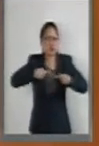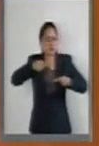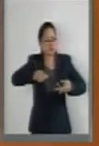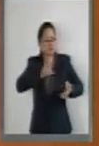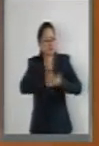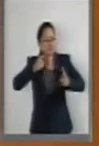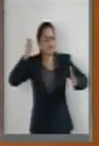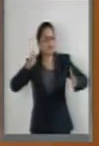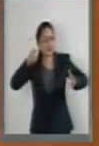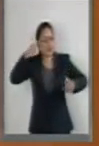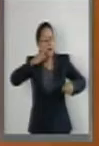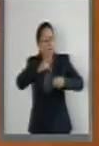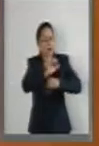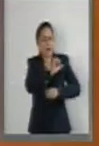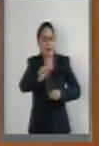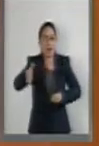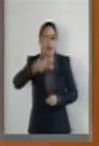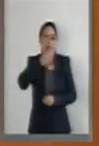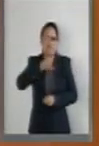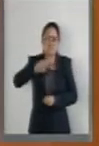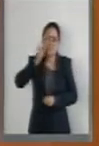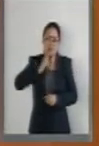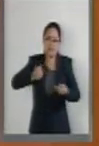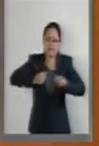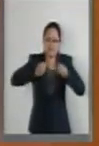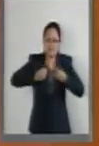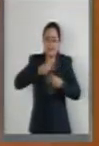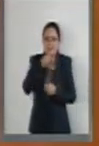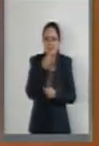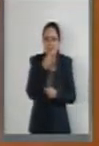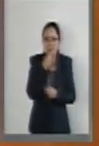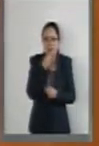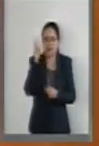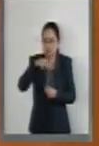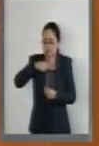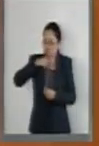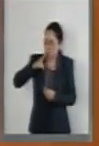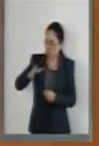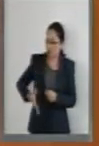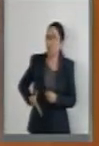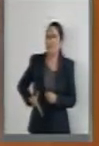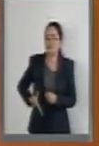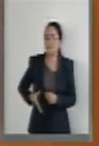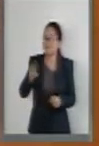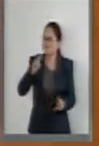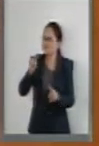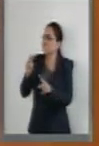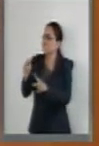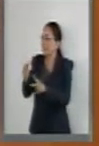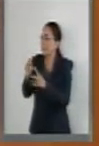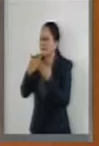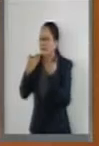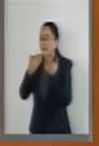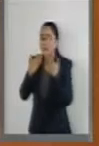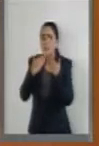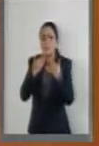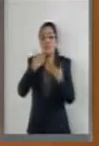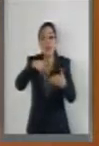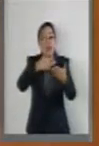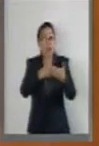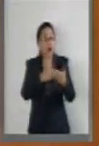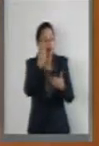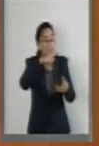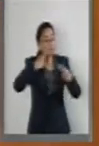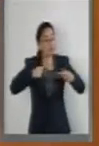a partir del principio de Interés Superior de la Niñez, lo que la Suprema Corte de Justicia de la Nación ha generado, lo que los